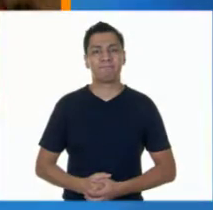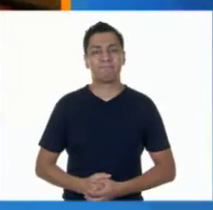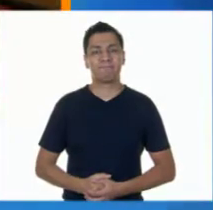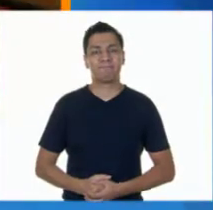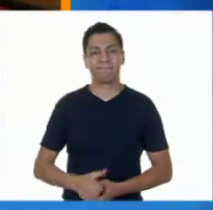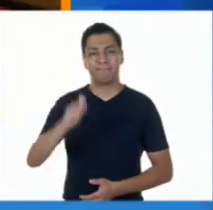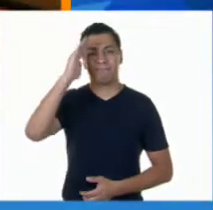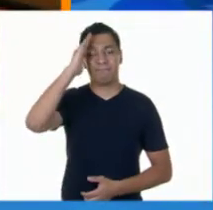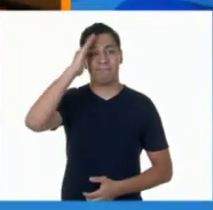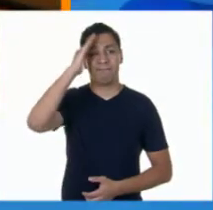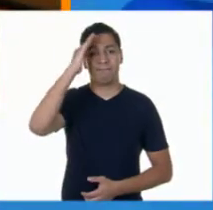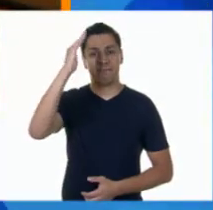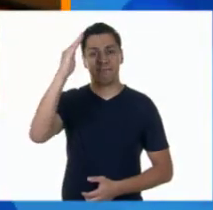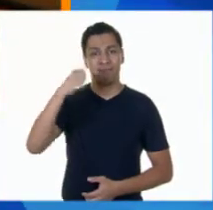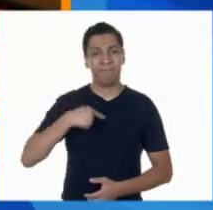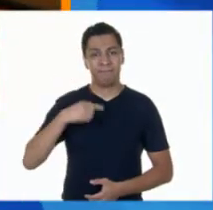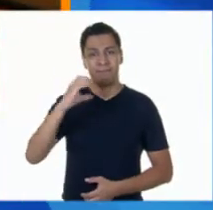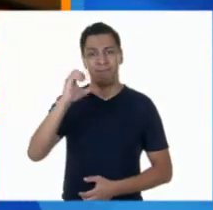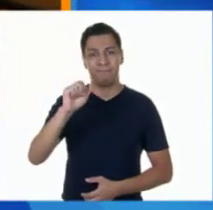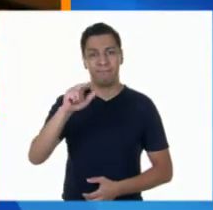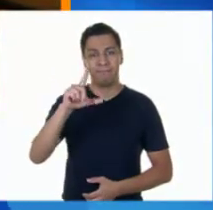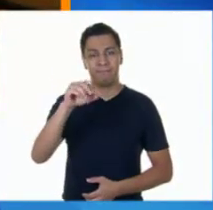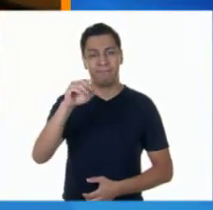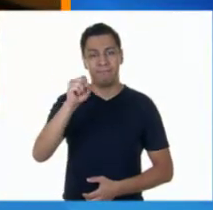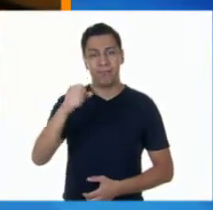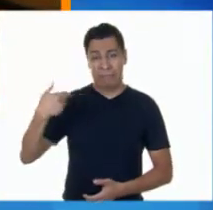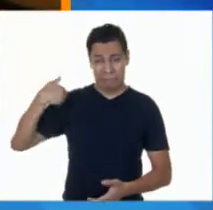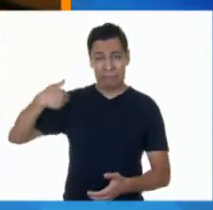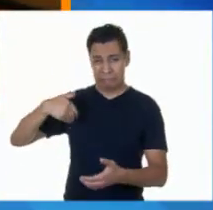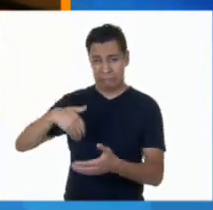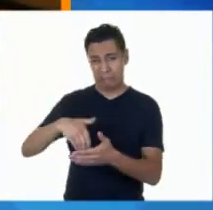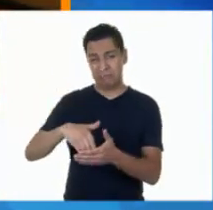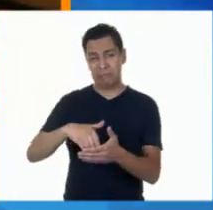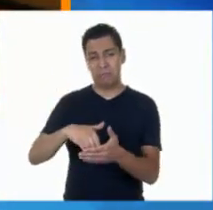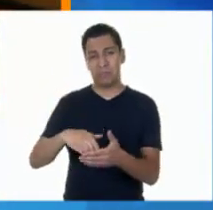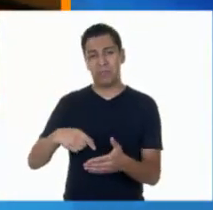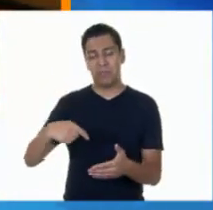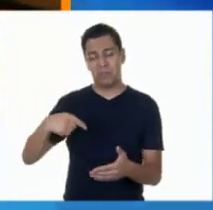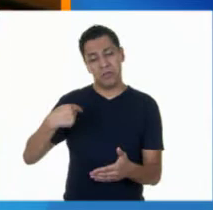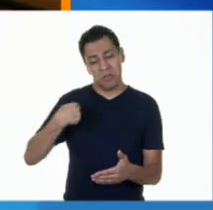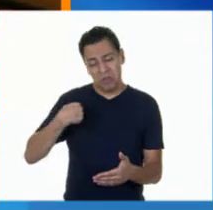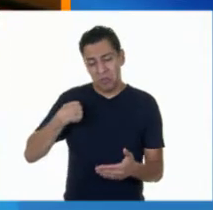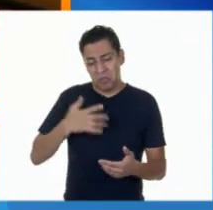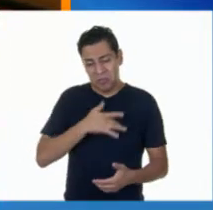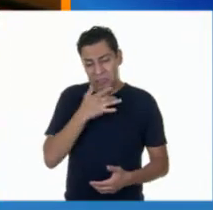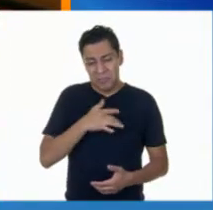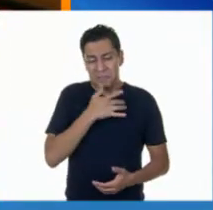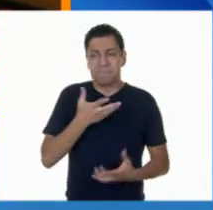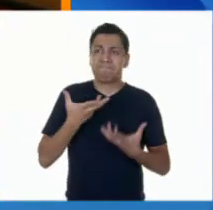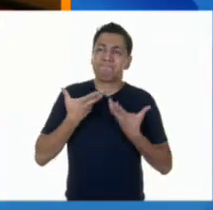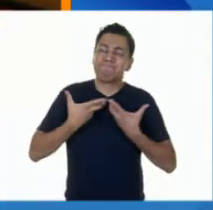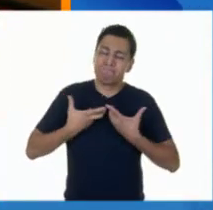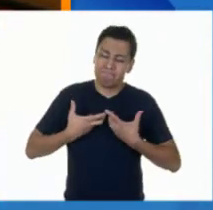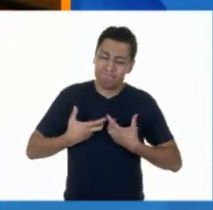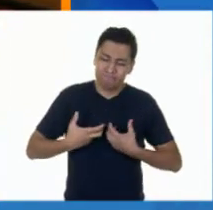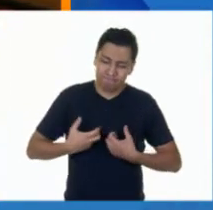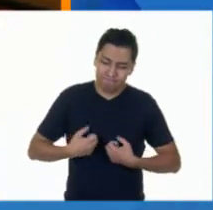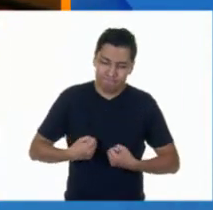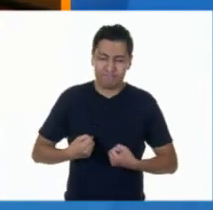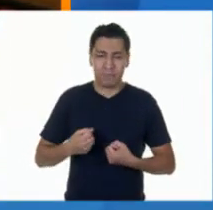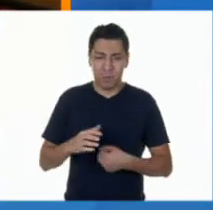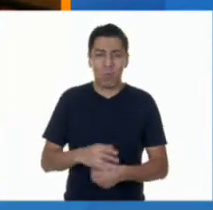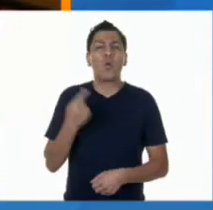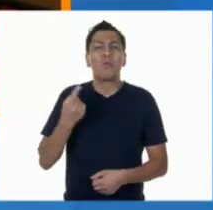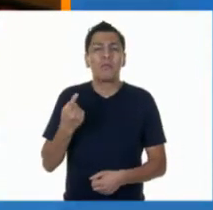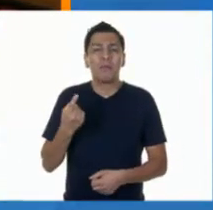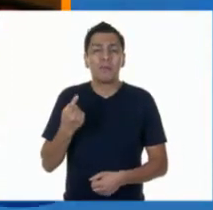Hola, mi nombre es Carlos. Estos últimos días he estado muy desanimado porque no